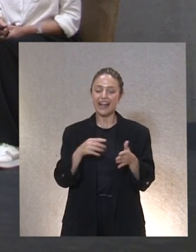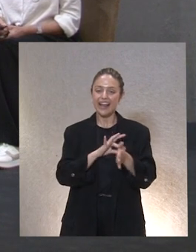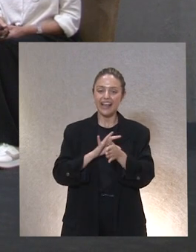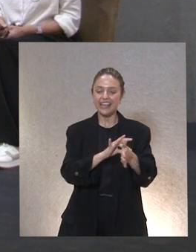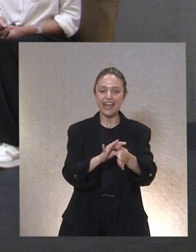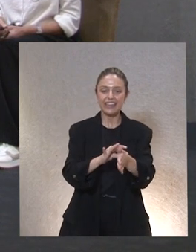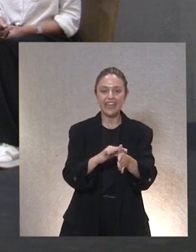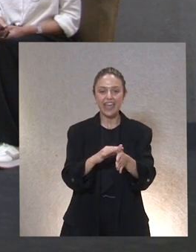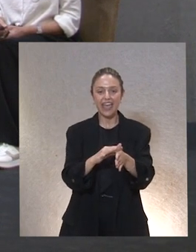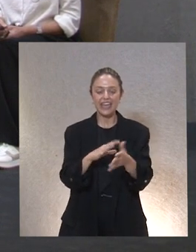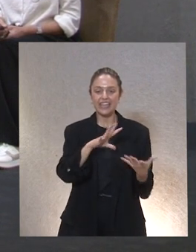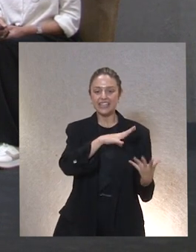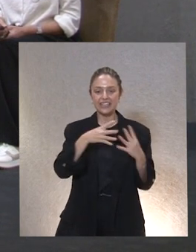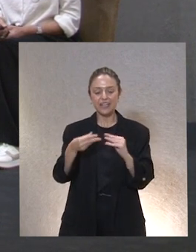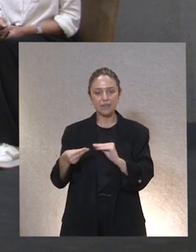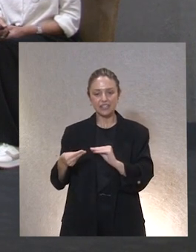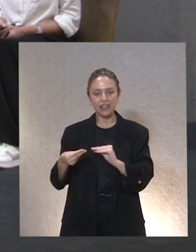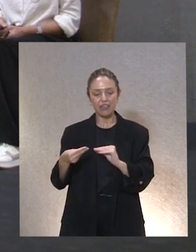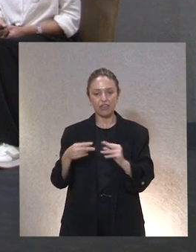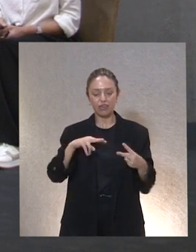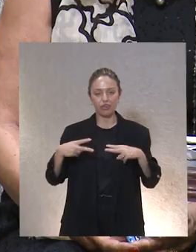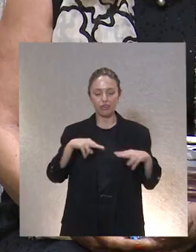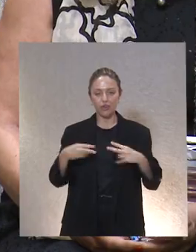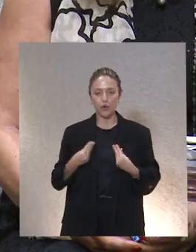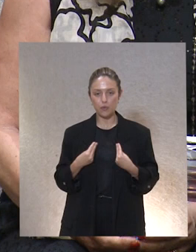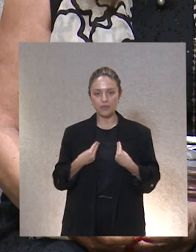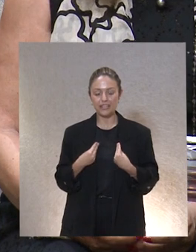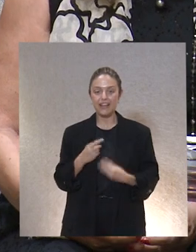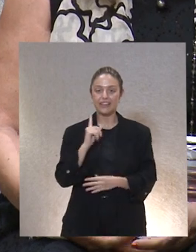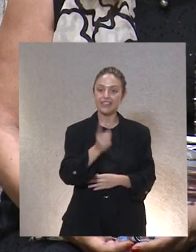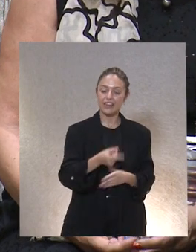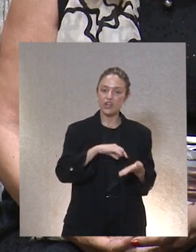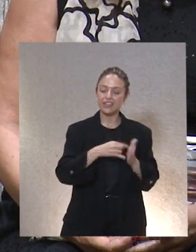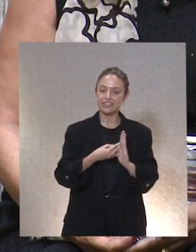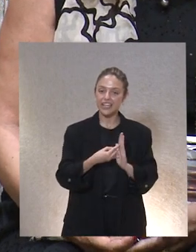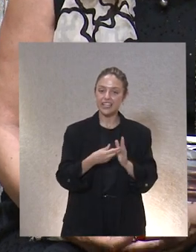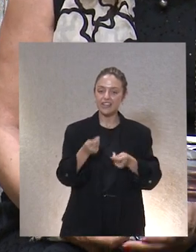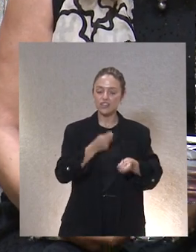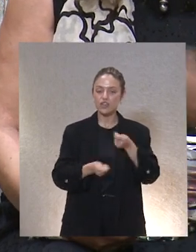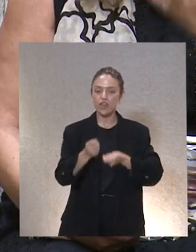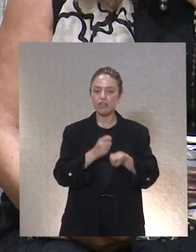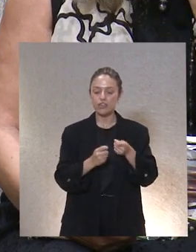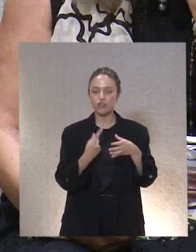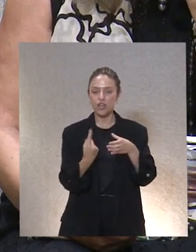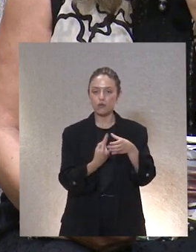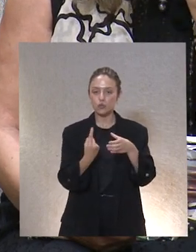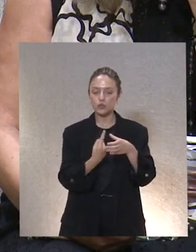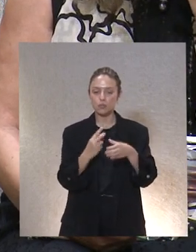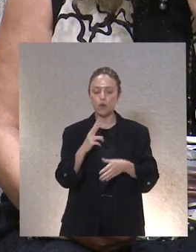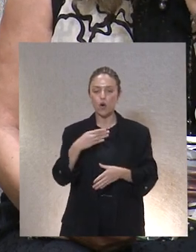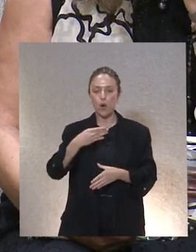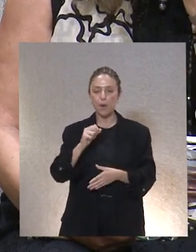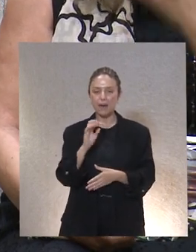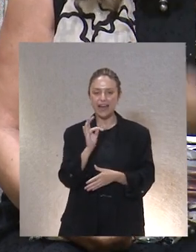Carmen es miembro del comité de ética de plena inclusión y directora técnica educativa de la asociación de autismo BATA presentará un